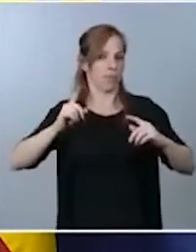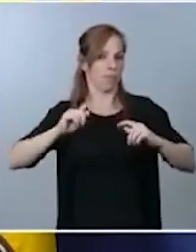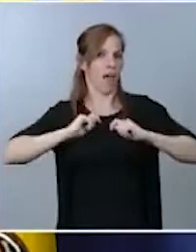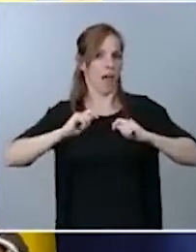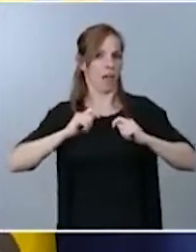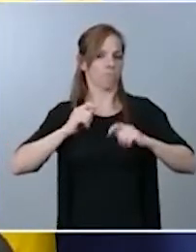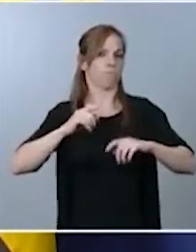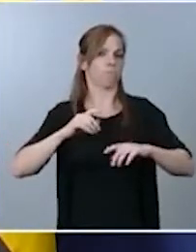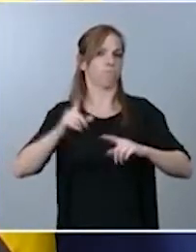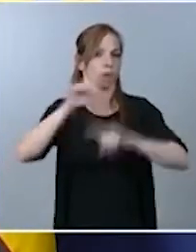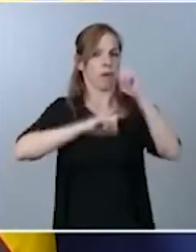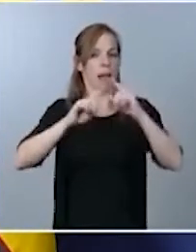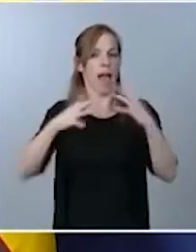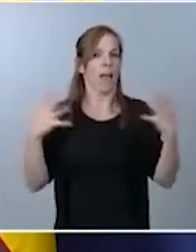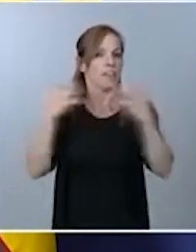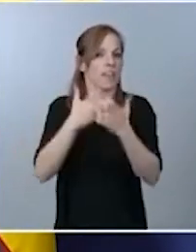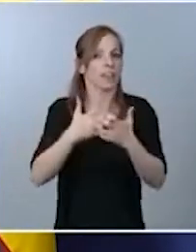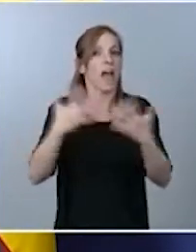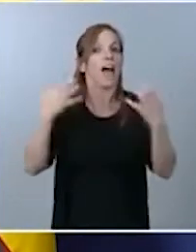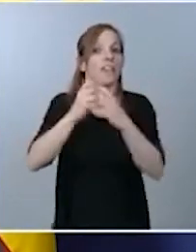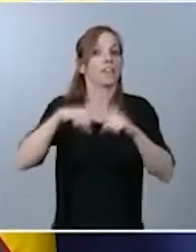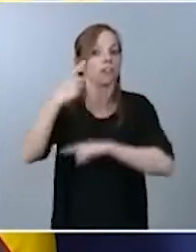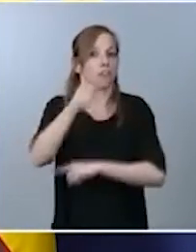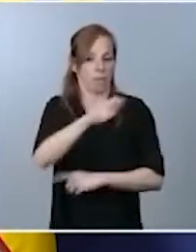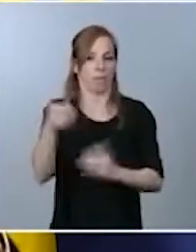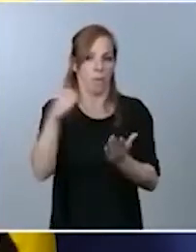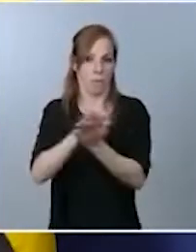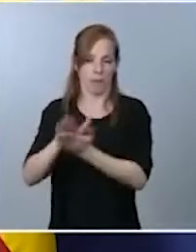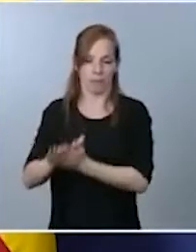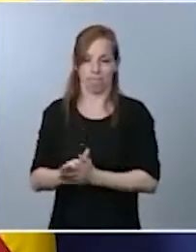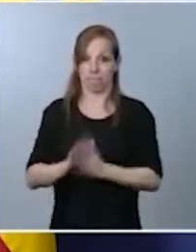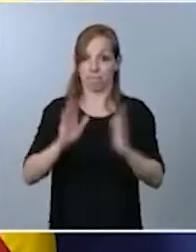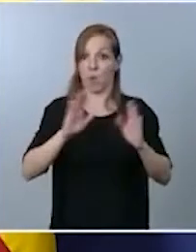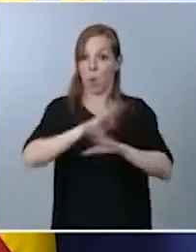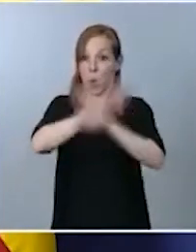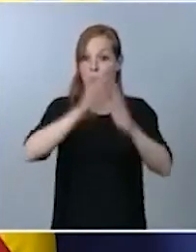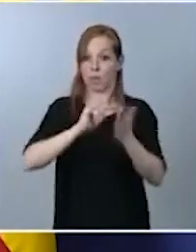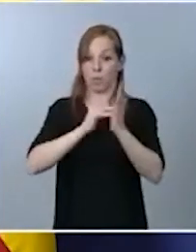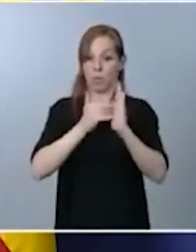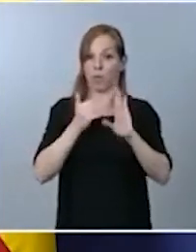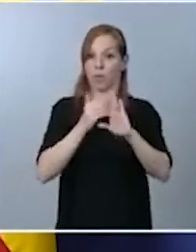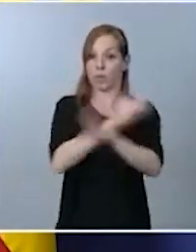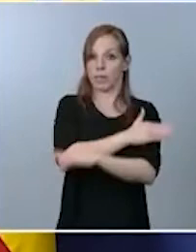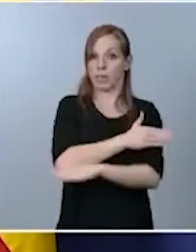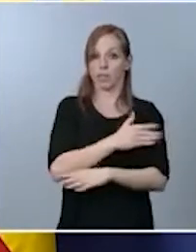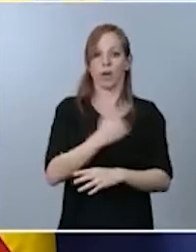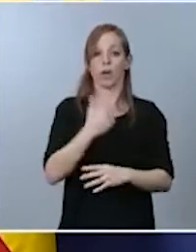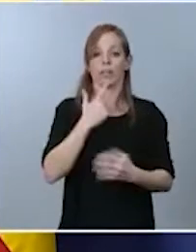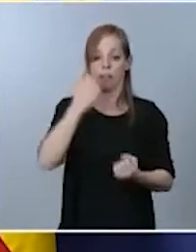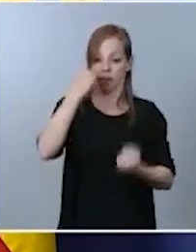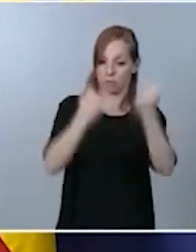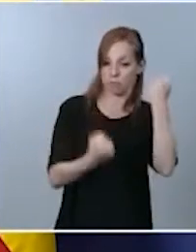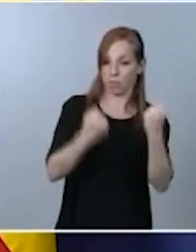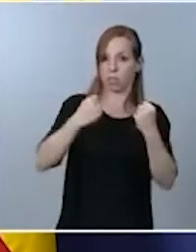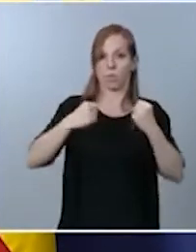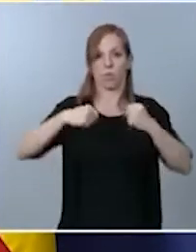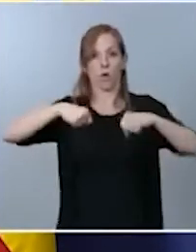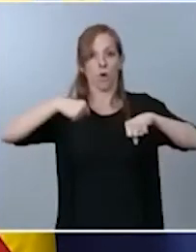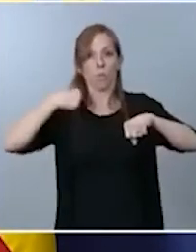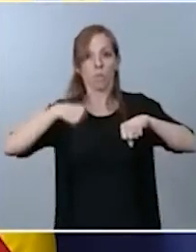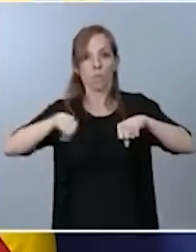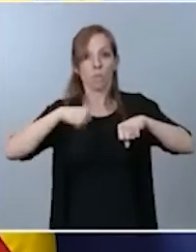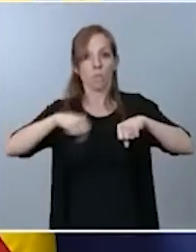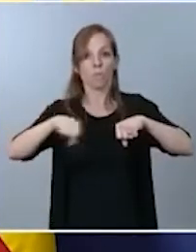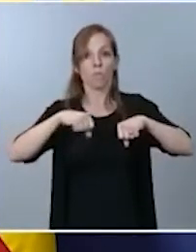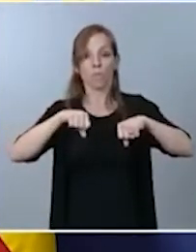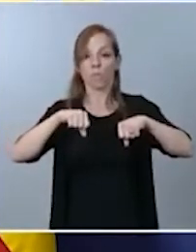Y, por último, el anteproyecto suprime la posibilidad de que turismos y motocicletas puedan rebasar los